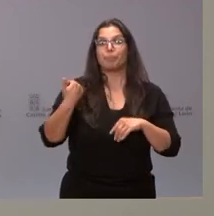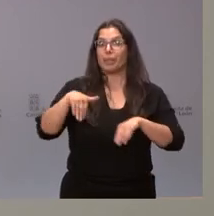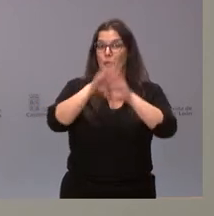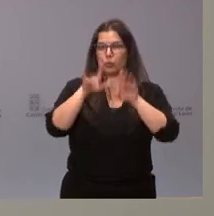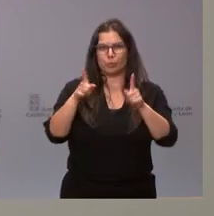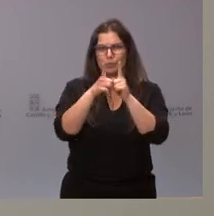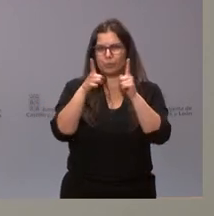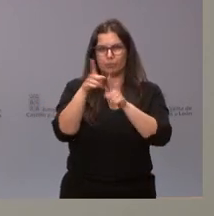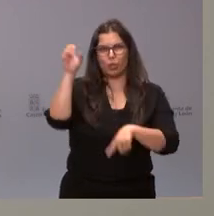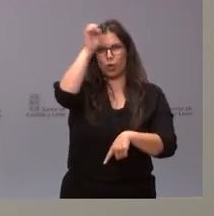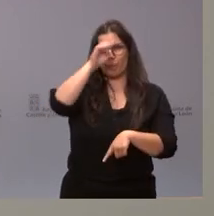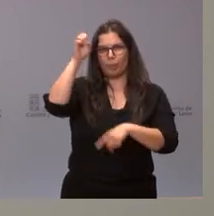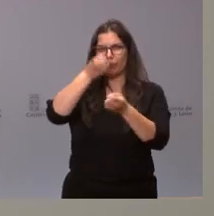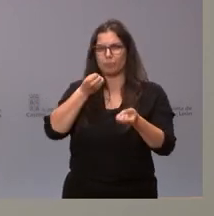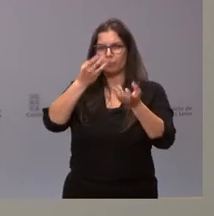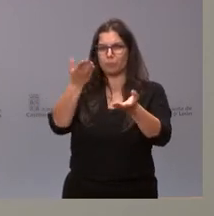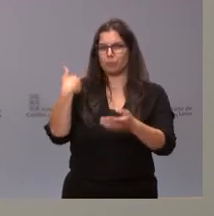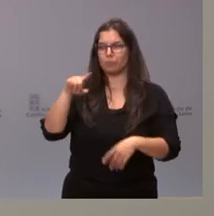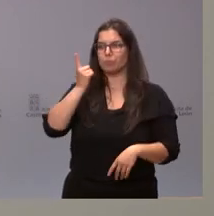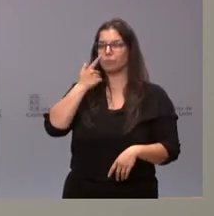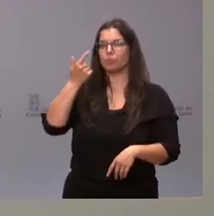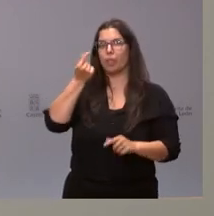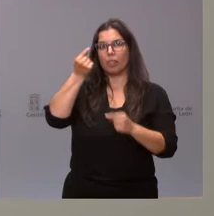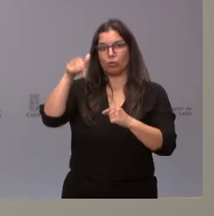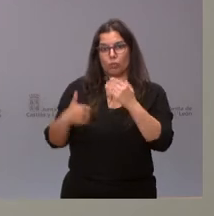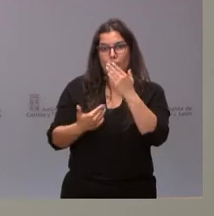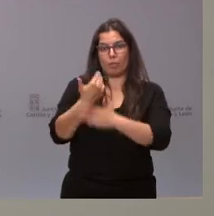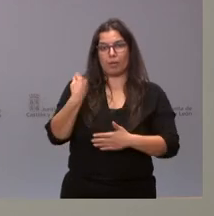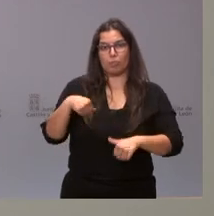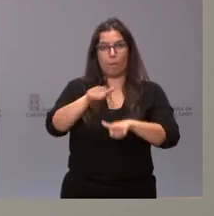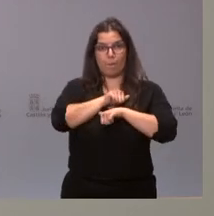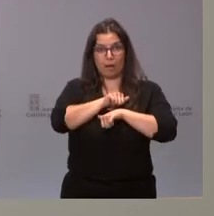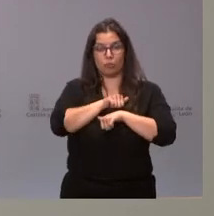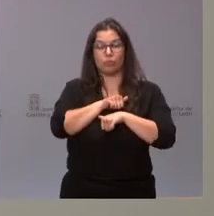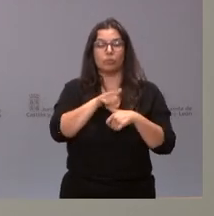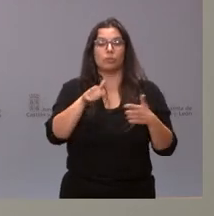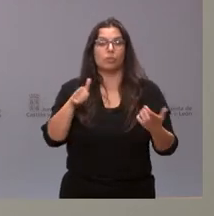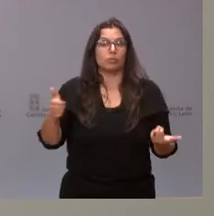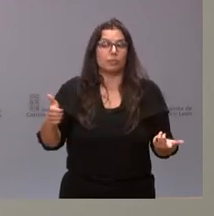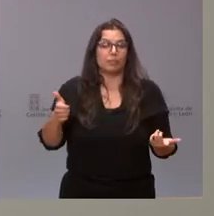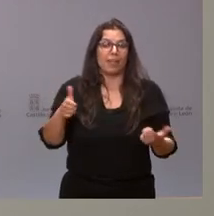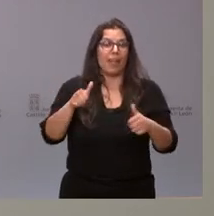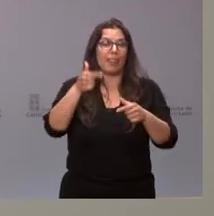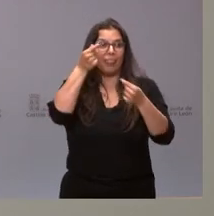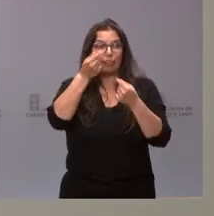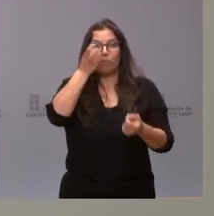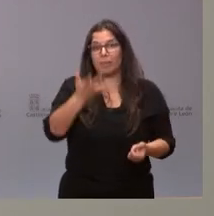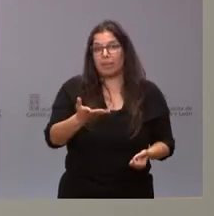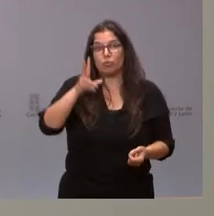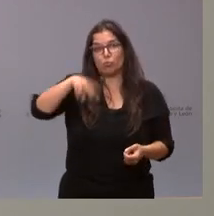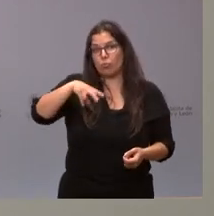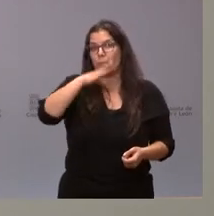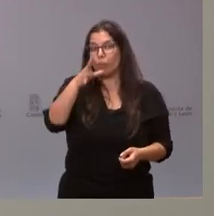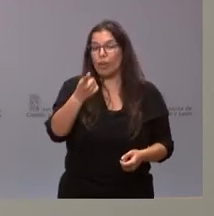valoración de los datos del paro registrado que hemos conocido esta mañana. Nunca es un buen dato cuando todavía hay